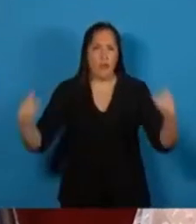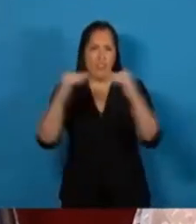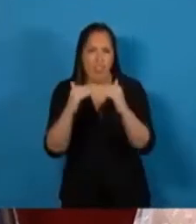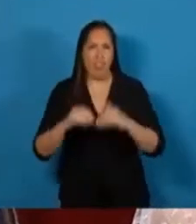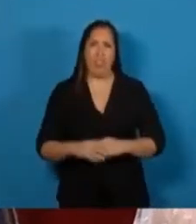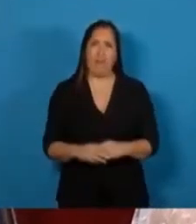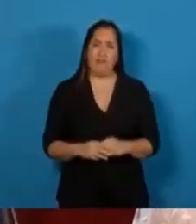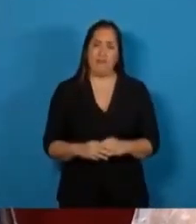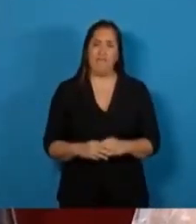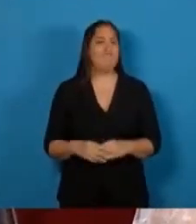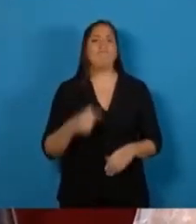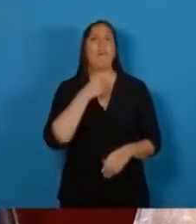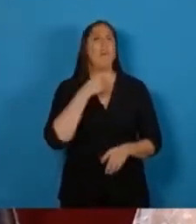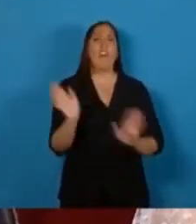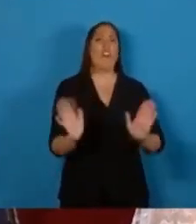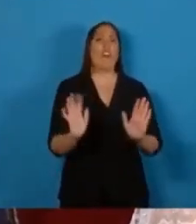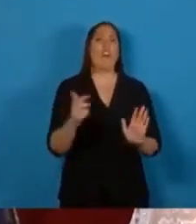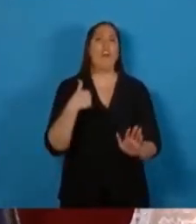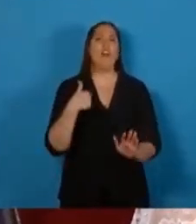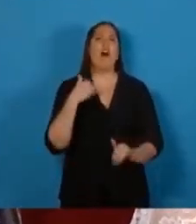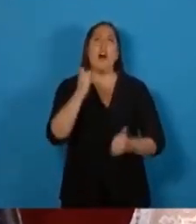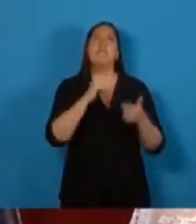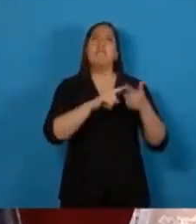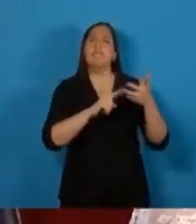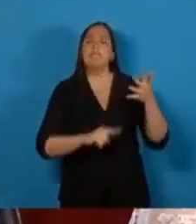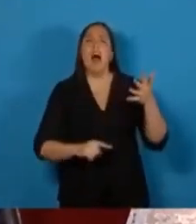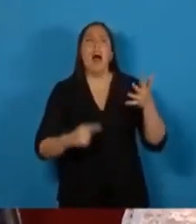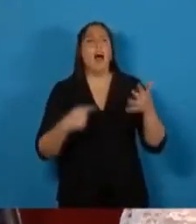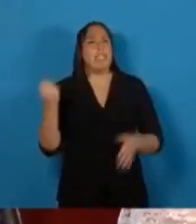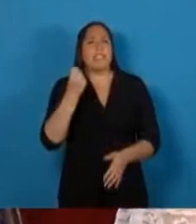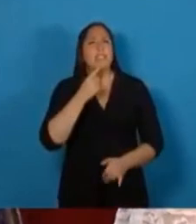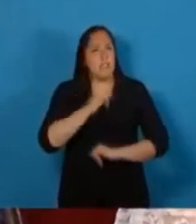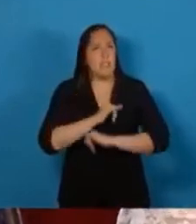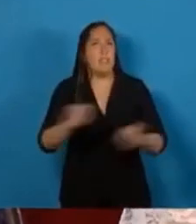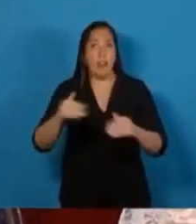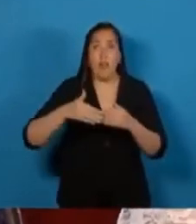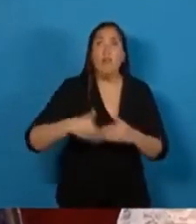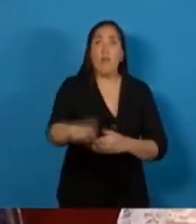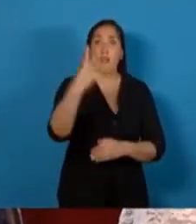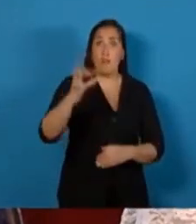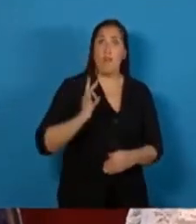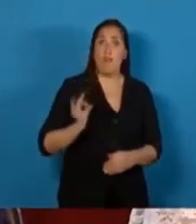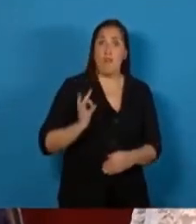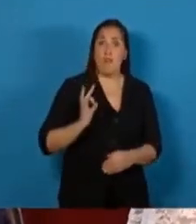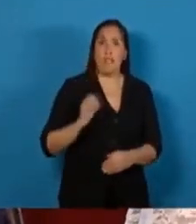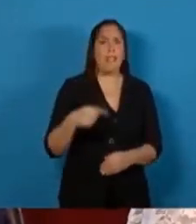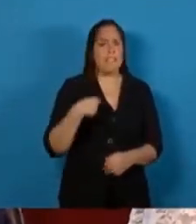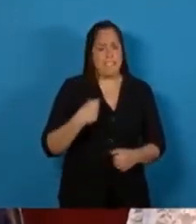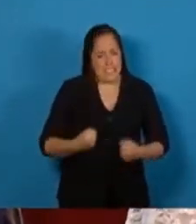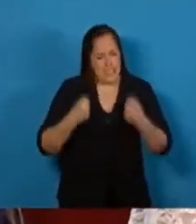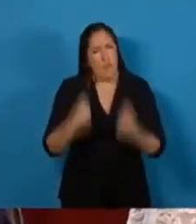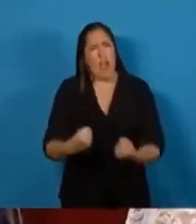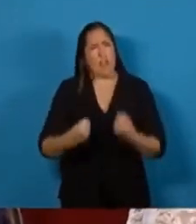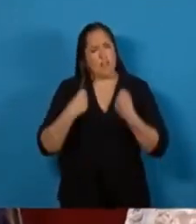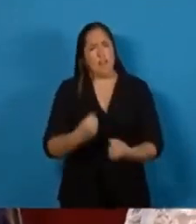No quiero finalizar sin mencionar enfáticamente que en estos próximos cuatro años haré todos los